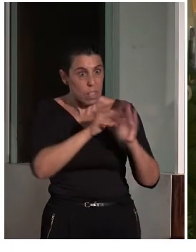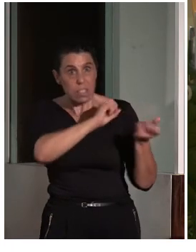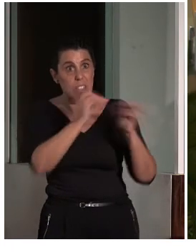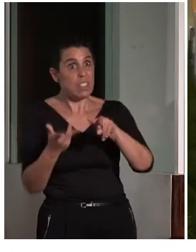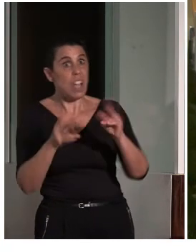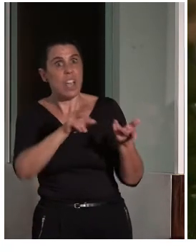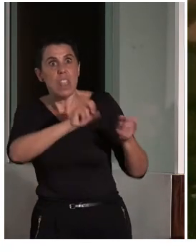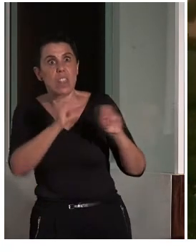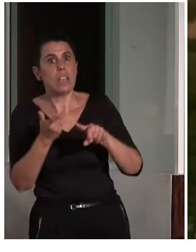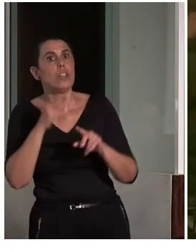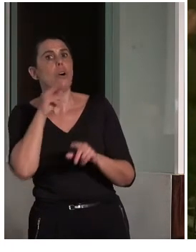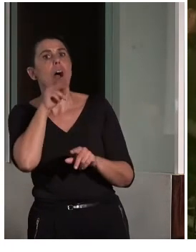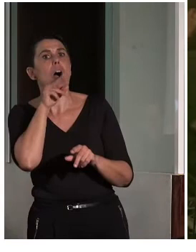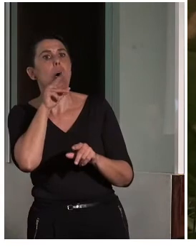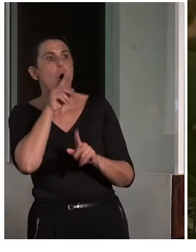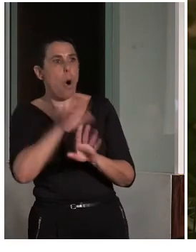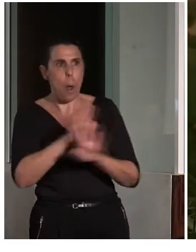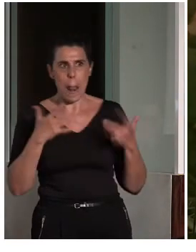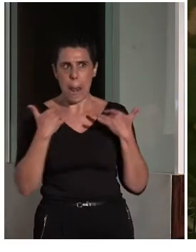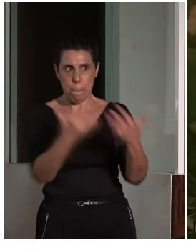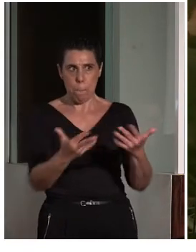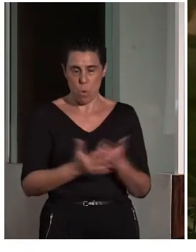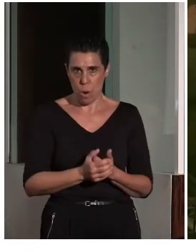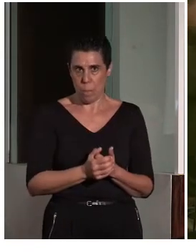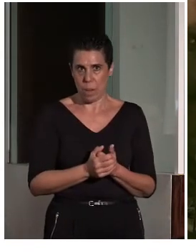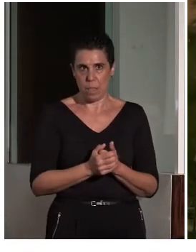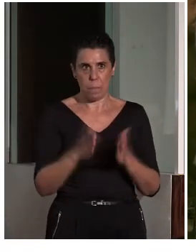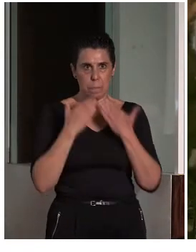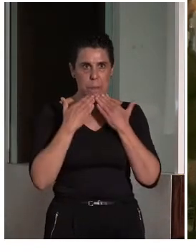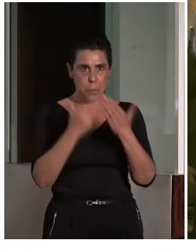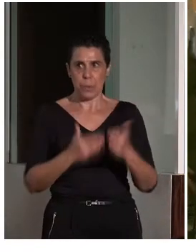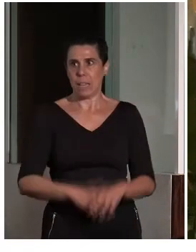igual a la de nuestro magnífico subtitulado. Bueno, solo esto. Muchas gracias.